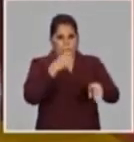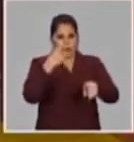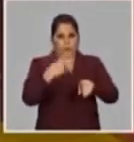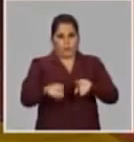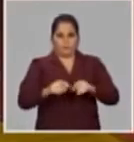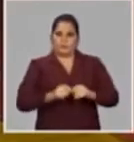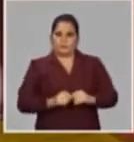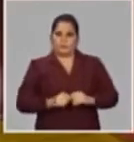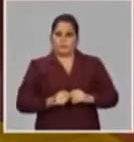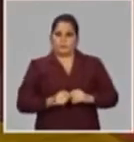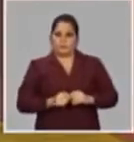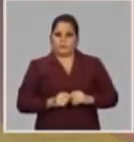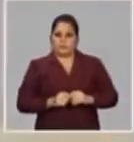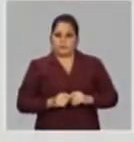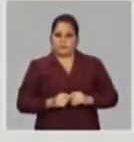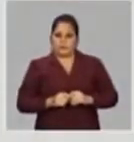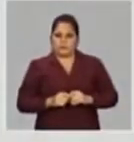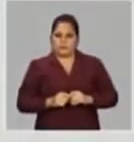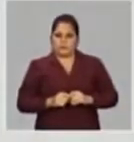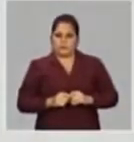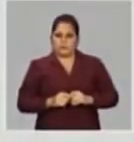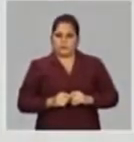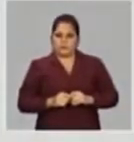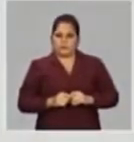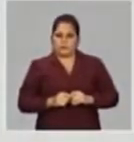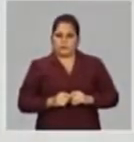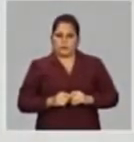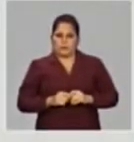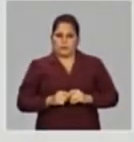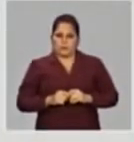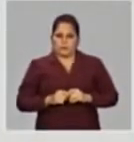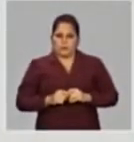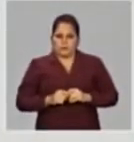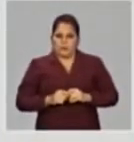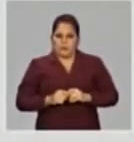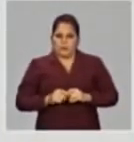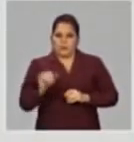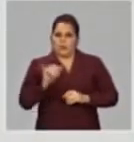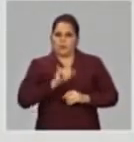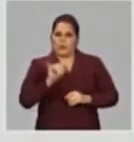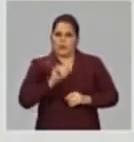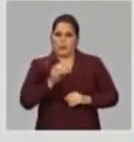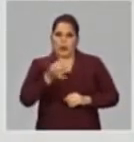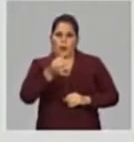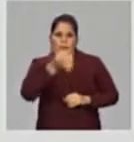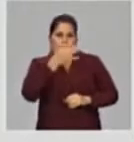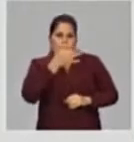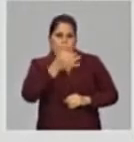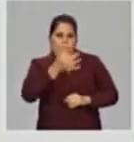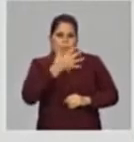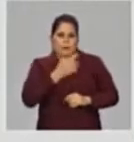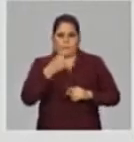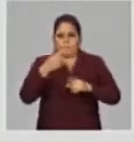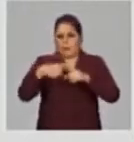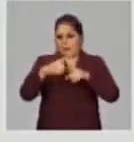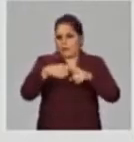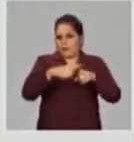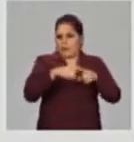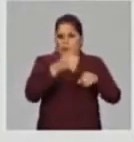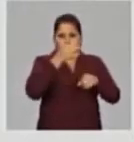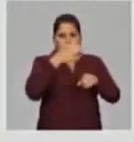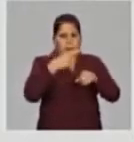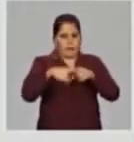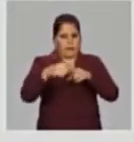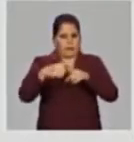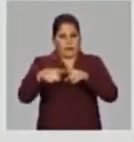Se amplió la nomenclatura de medicamentos con precios subsidiados. Recordé, Meisi, tú me ayudas.